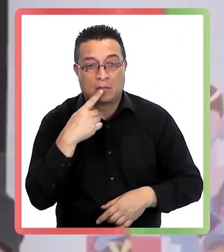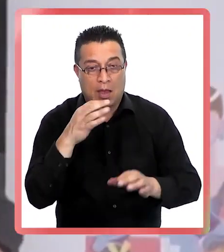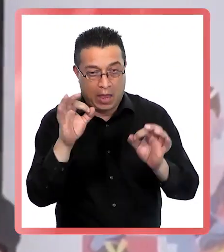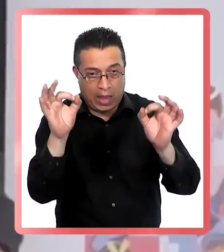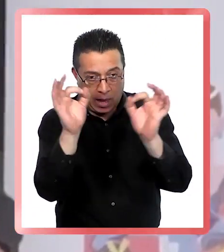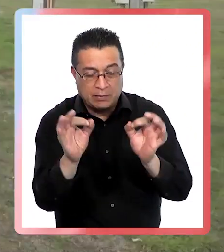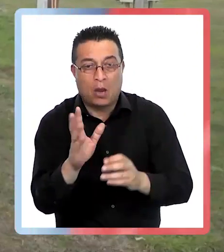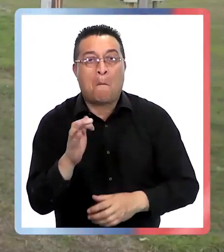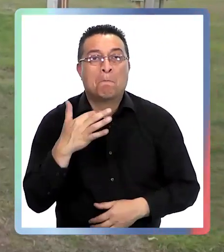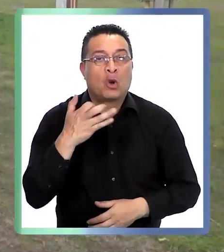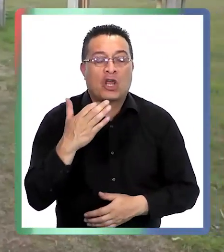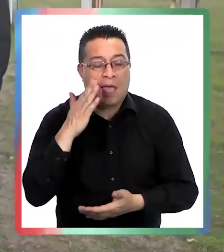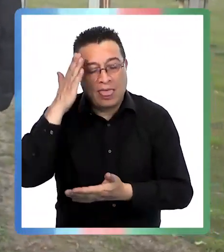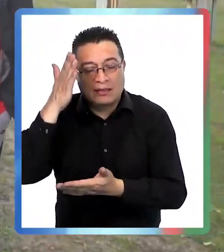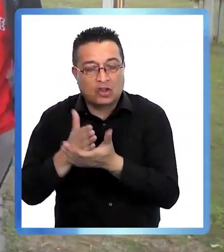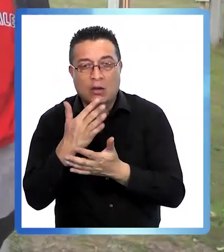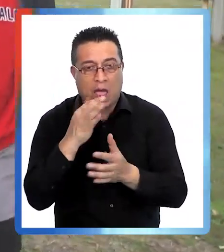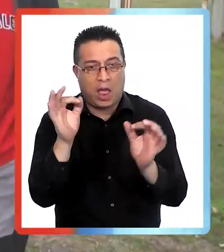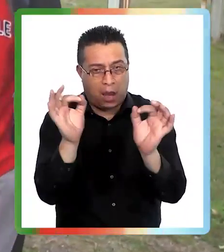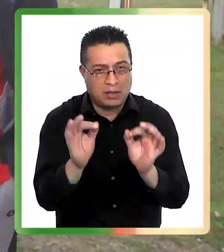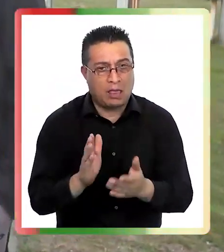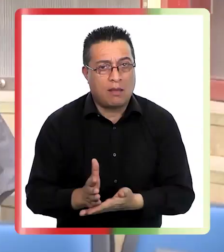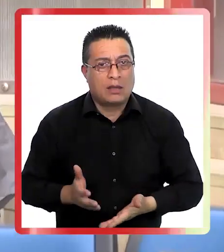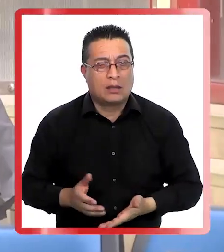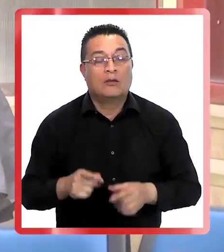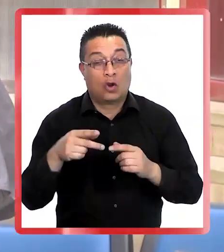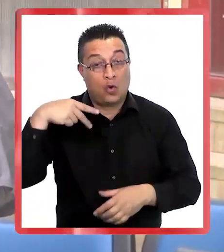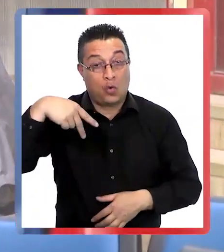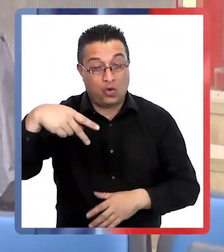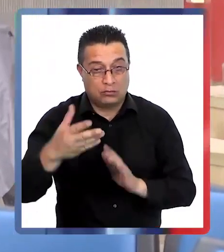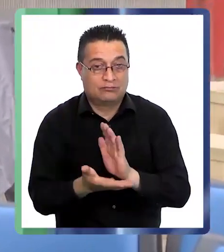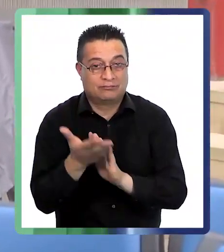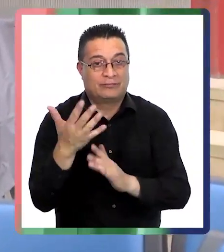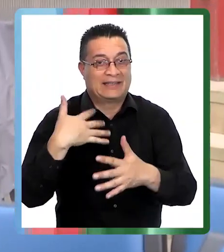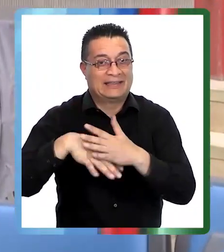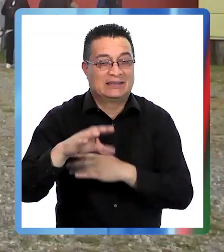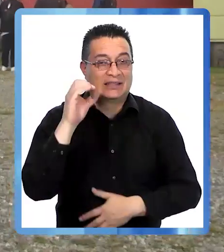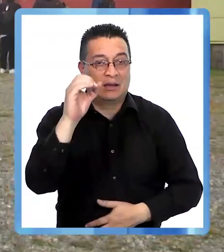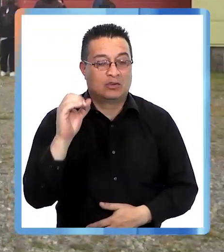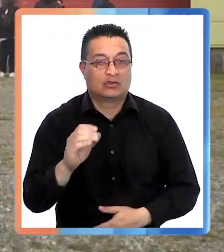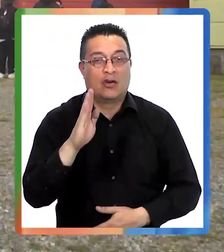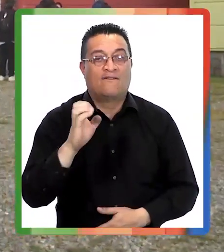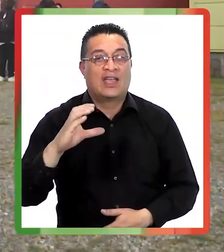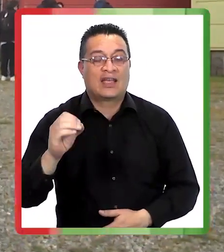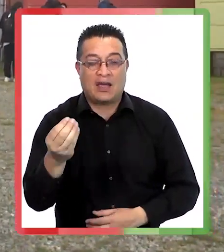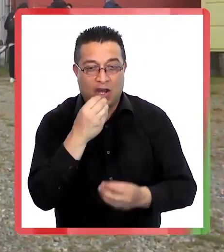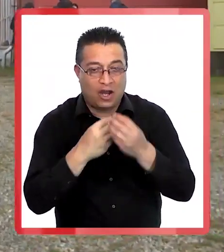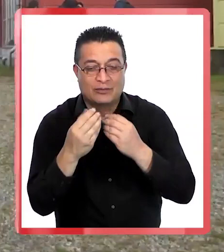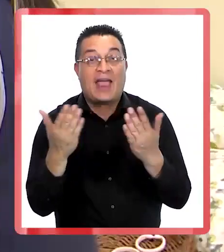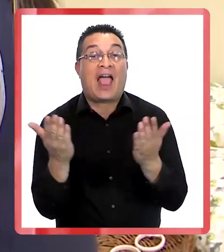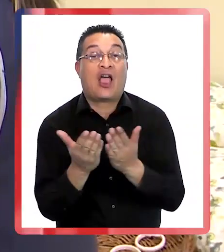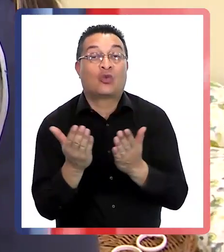decisiones que tomamos. Desde junio, aumentará en 15% la beca de alimentación para los estudiantes de la educación